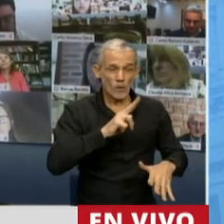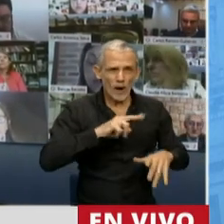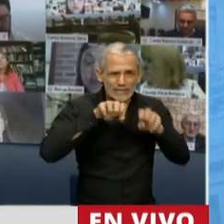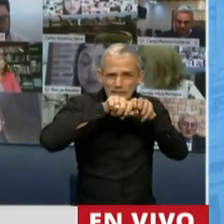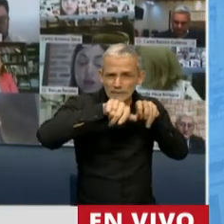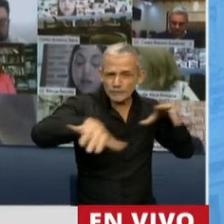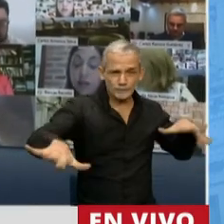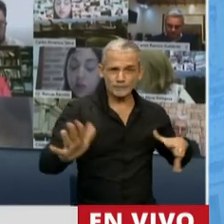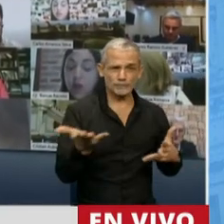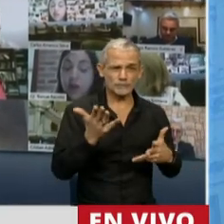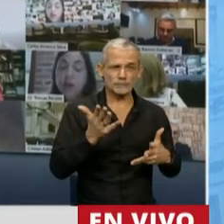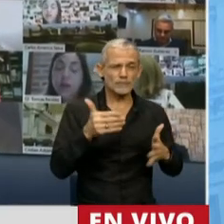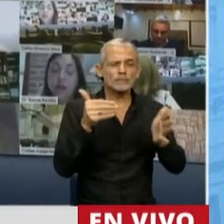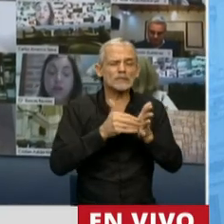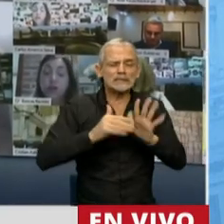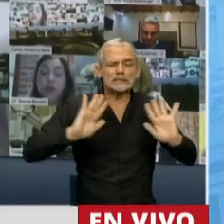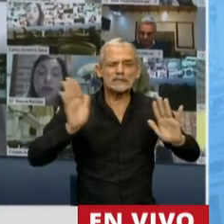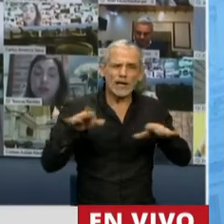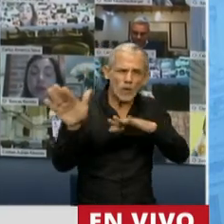realidades sociales de cada uno de ellos.